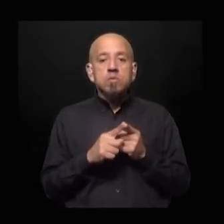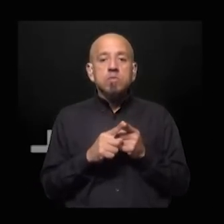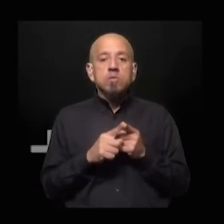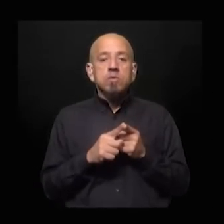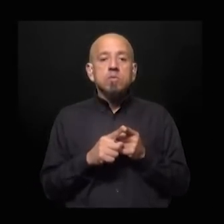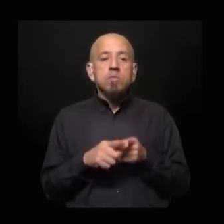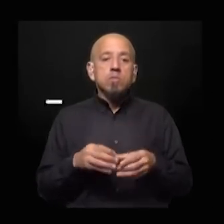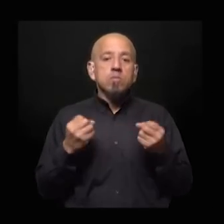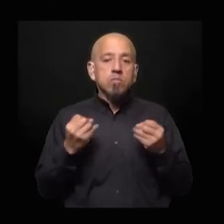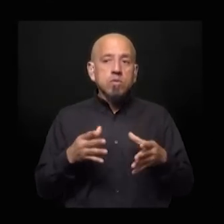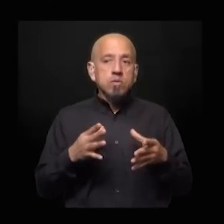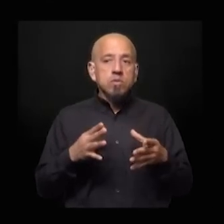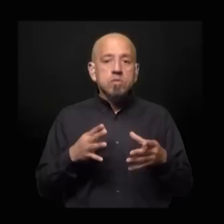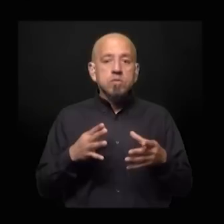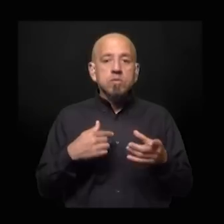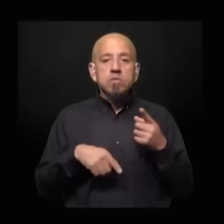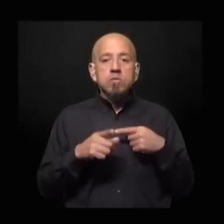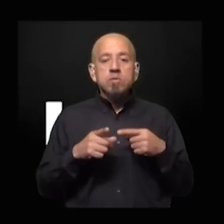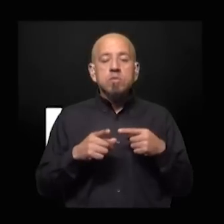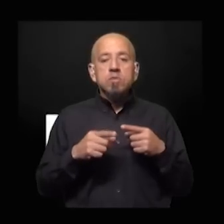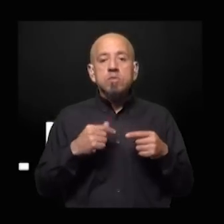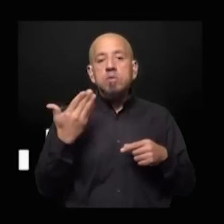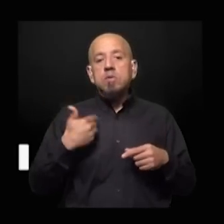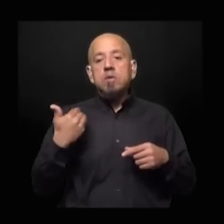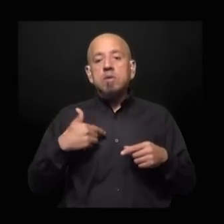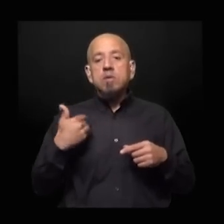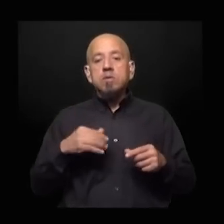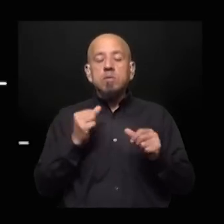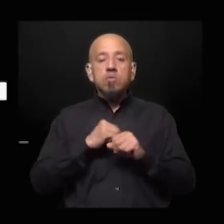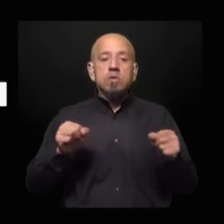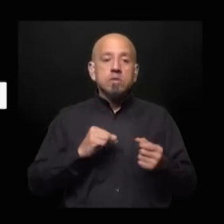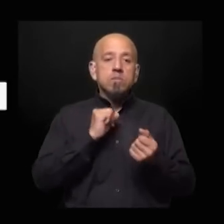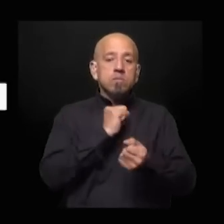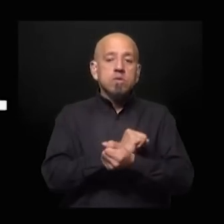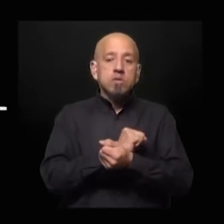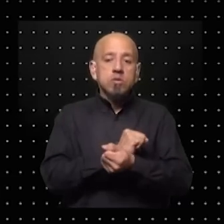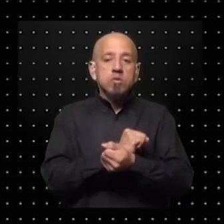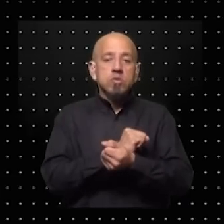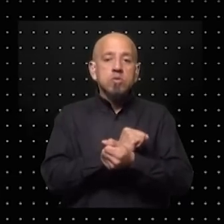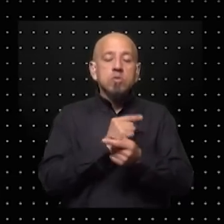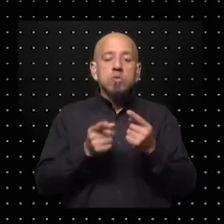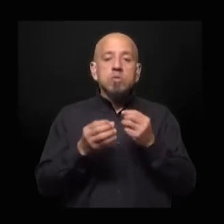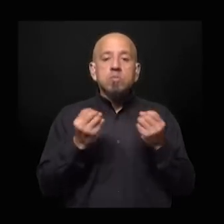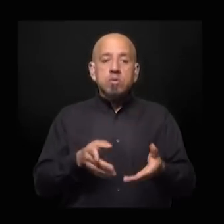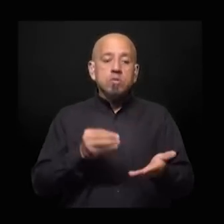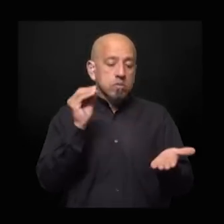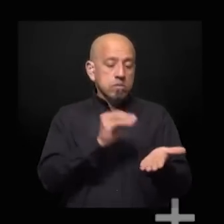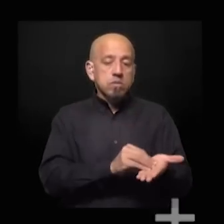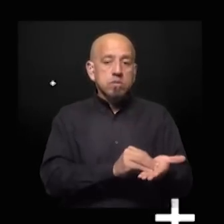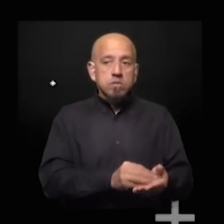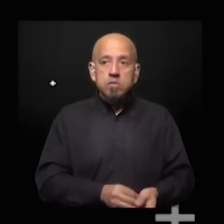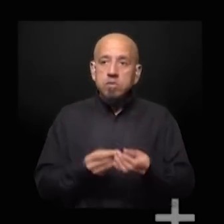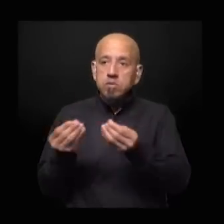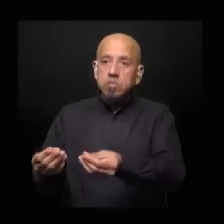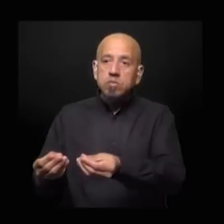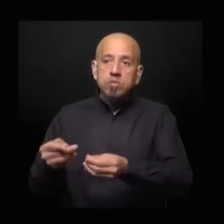por eso insisto en que estamos en la Argentina podés ir preso porque alguien te pone en una hoja se lo da un juez amigo